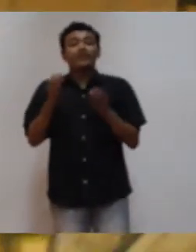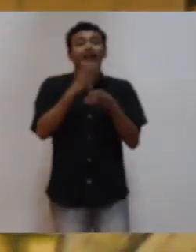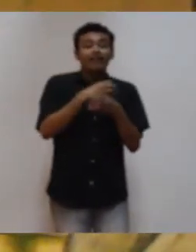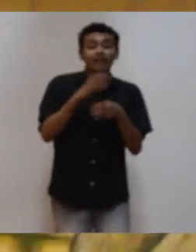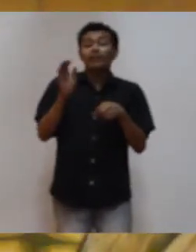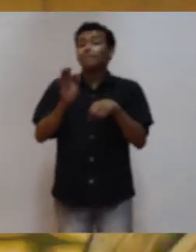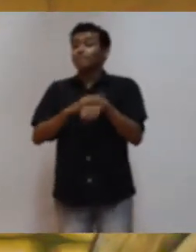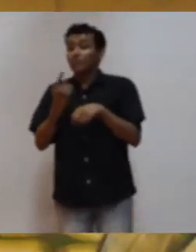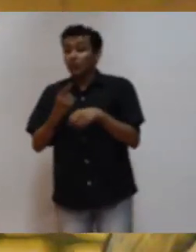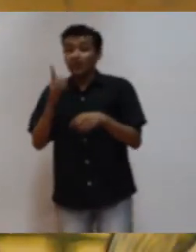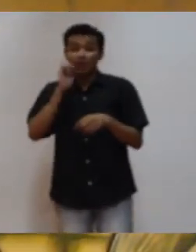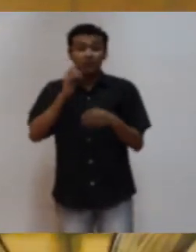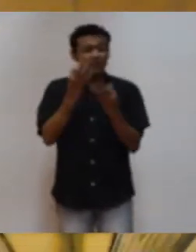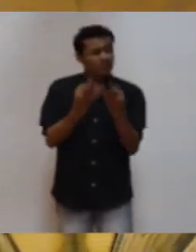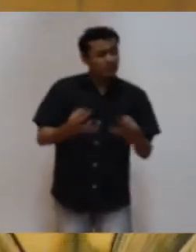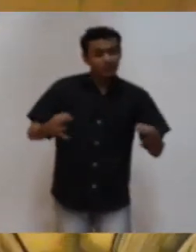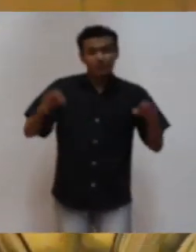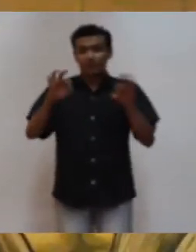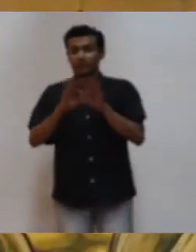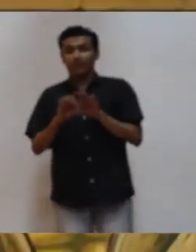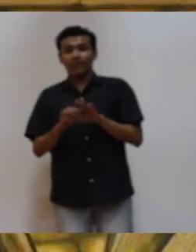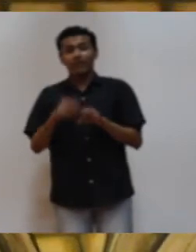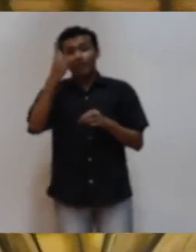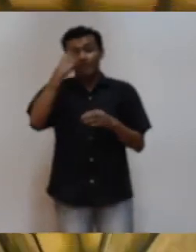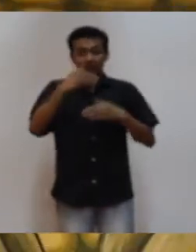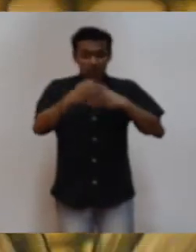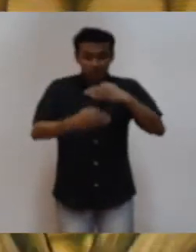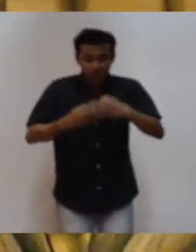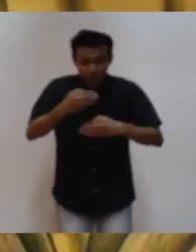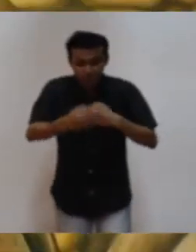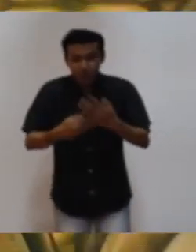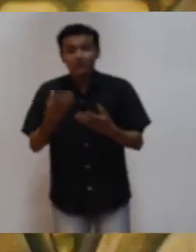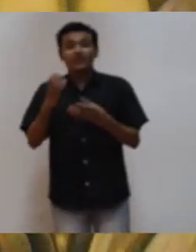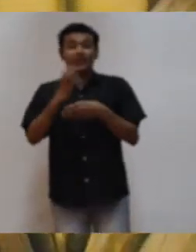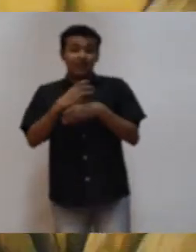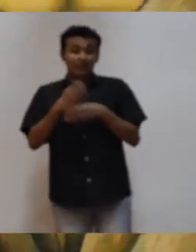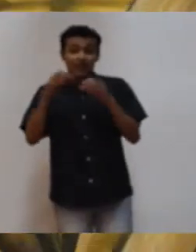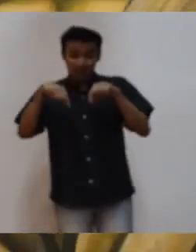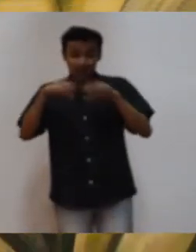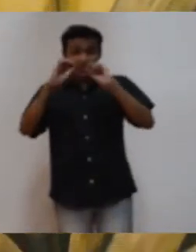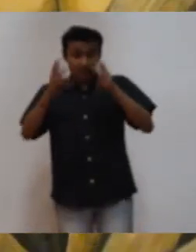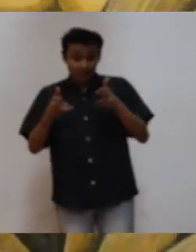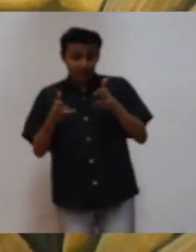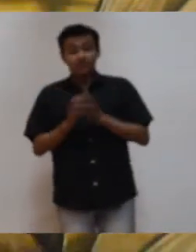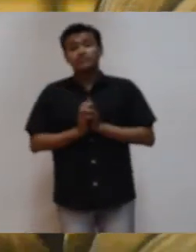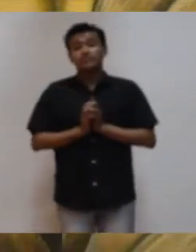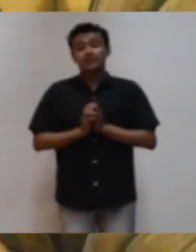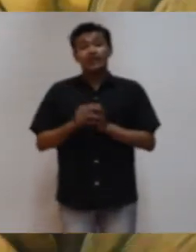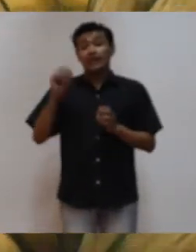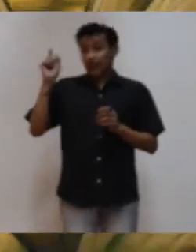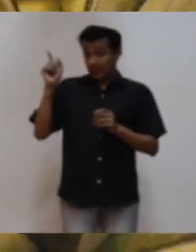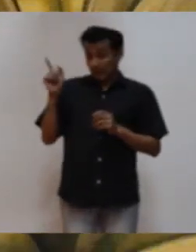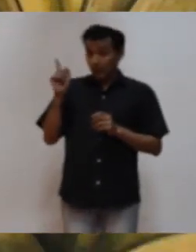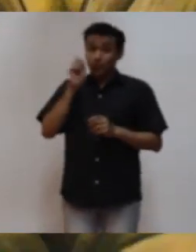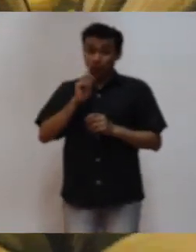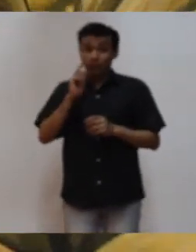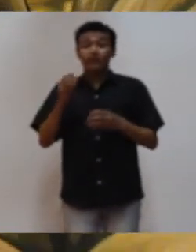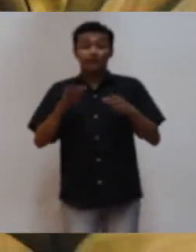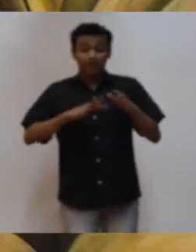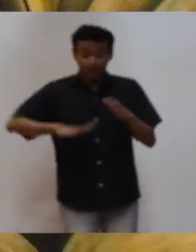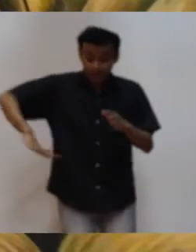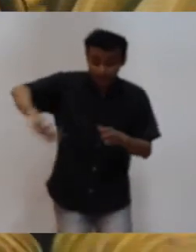mujer juega un papel sumamente importante en la producción del café en Chiapas. Son quienes trabajan la tierra,